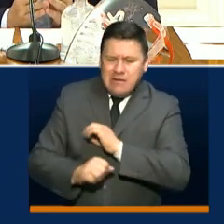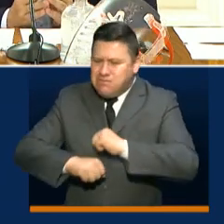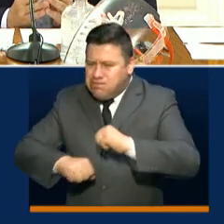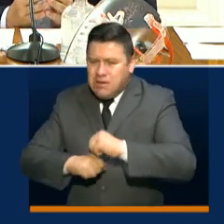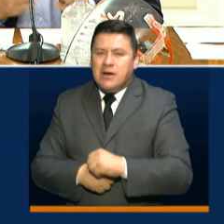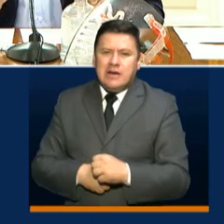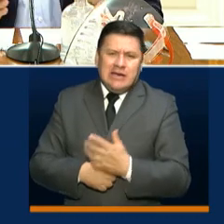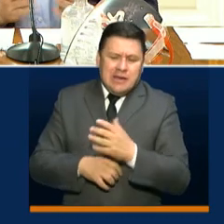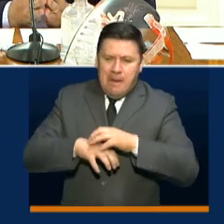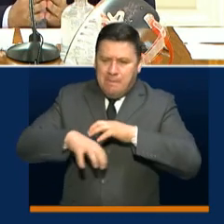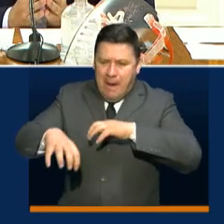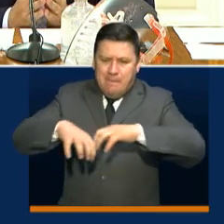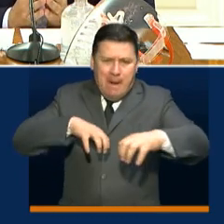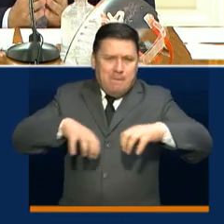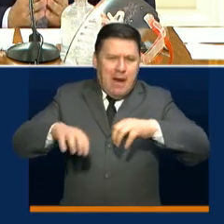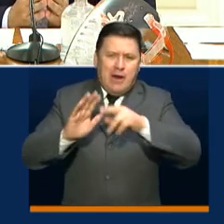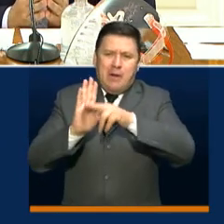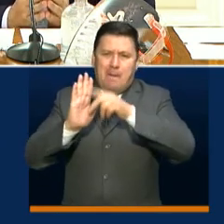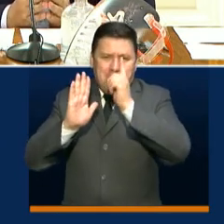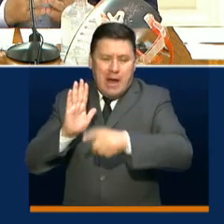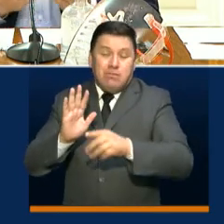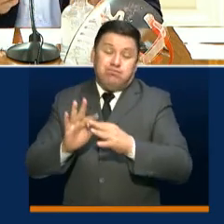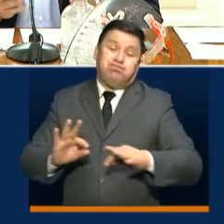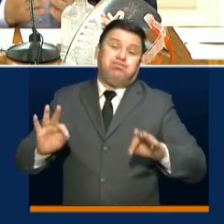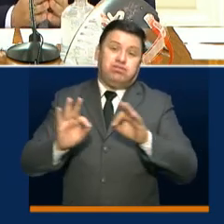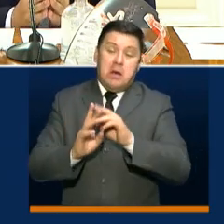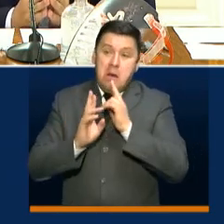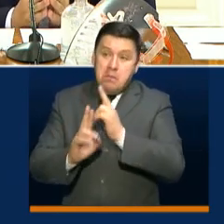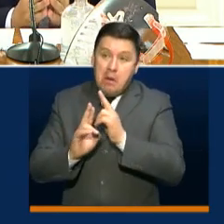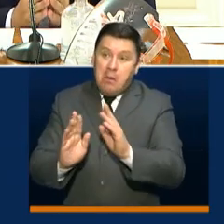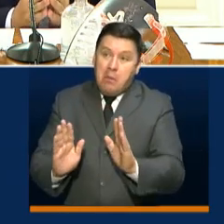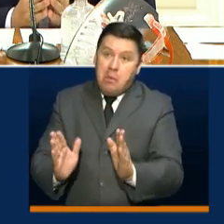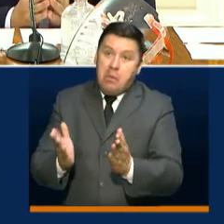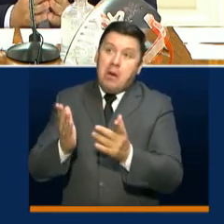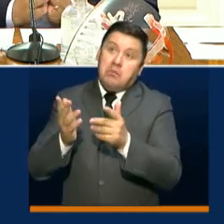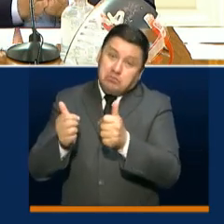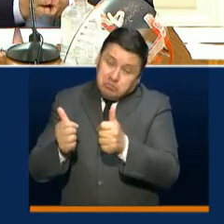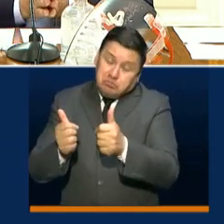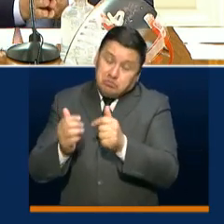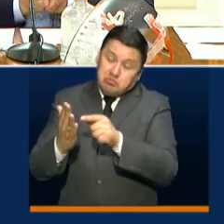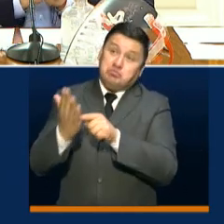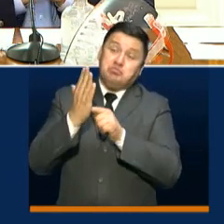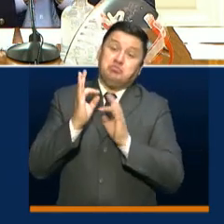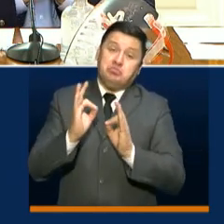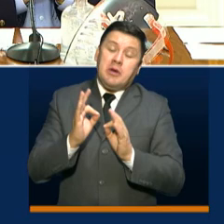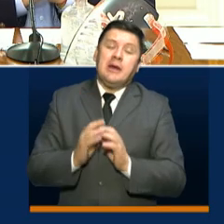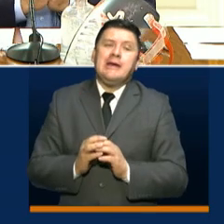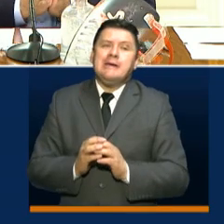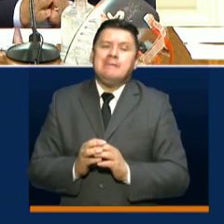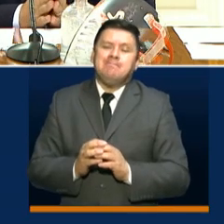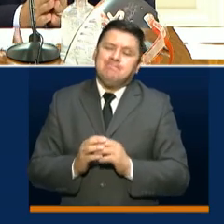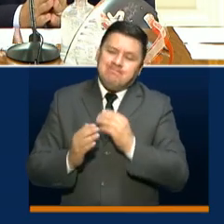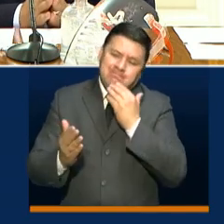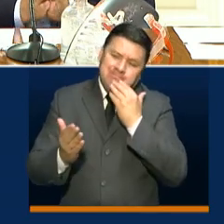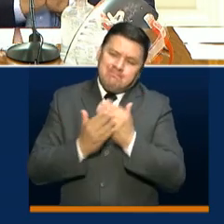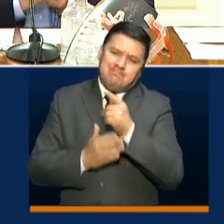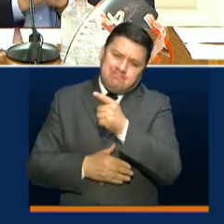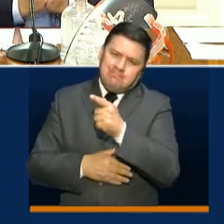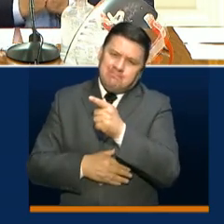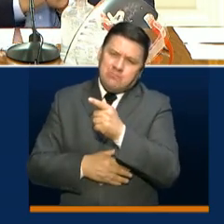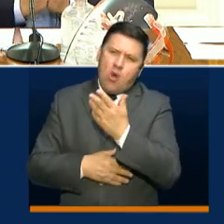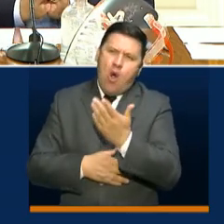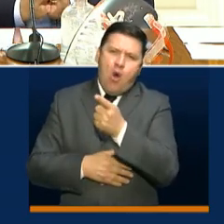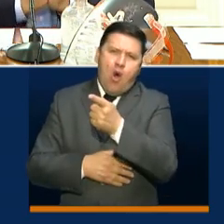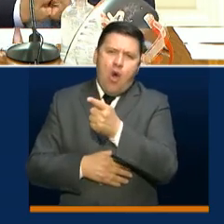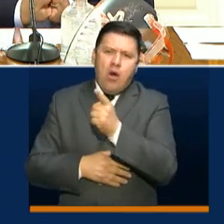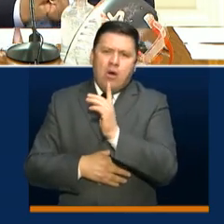epidemiológicos, la trazabilidad. Creo que los resultados así lo muestran también. Pero adicionalmente, agradecerle esa